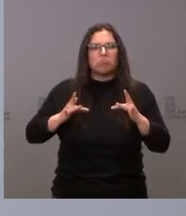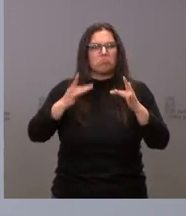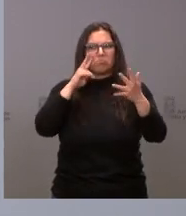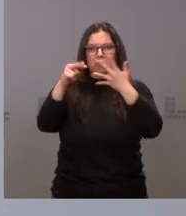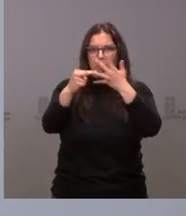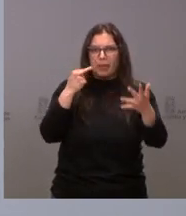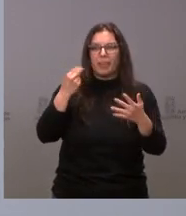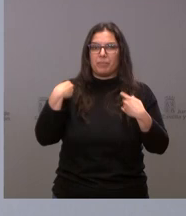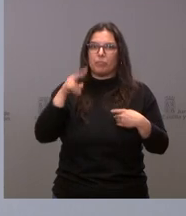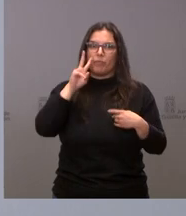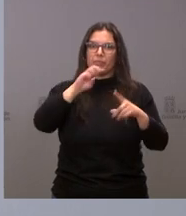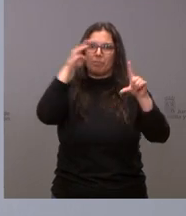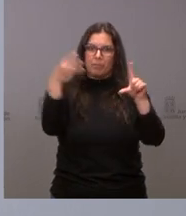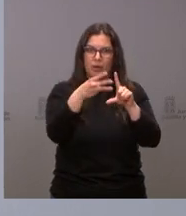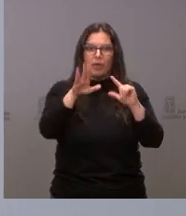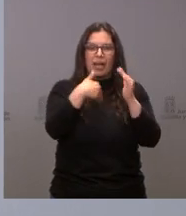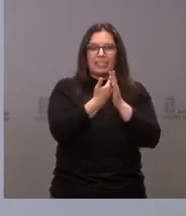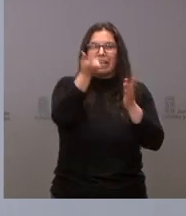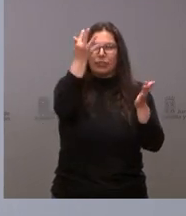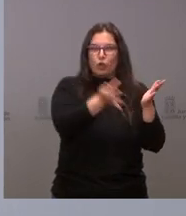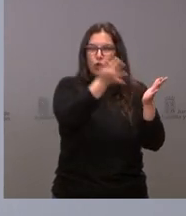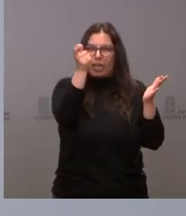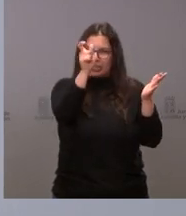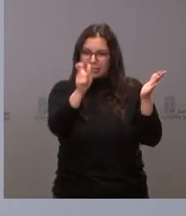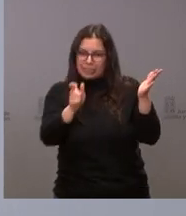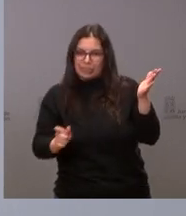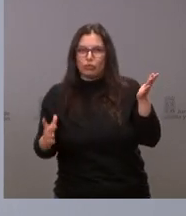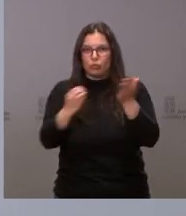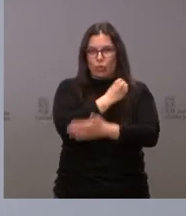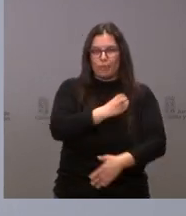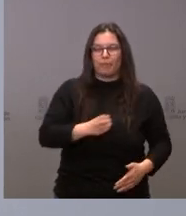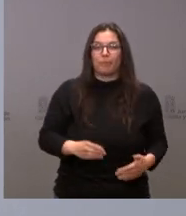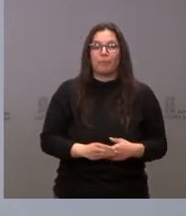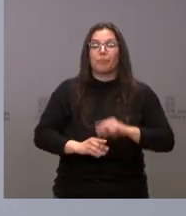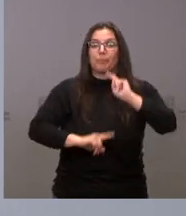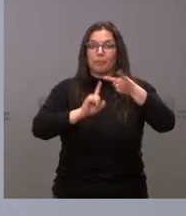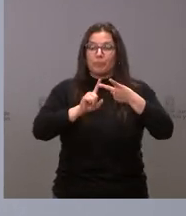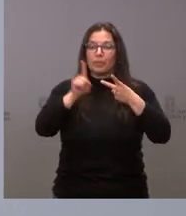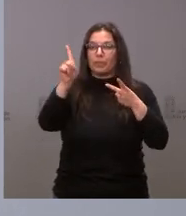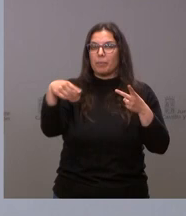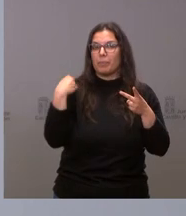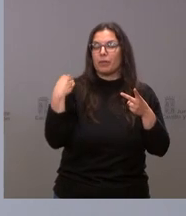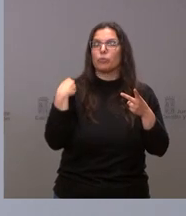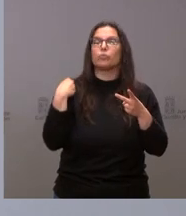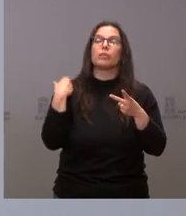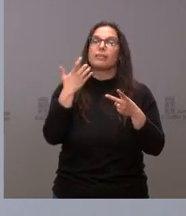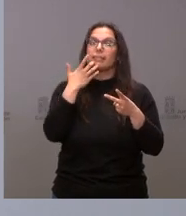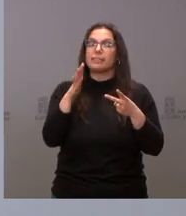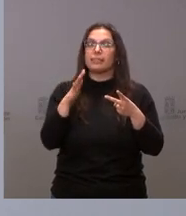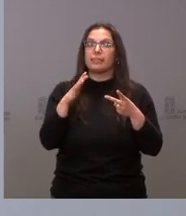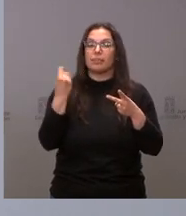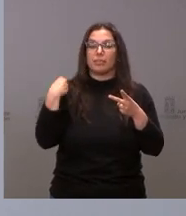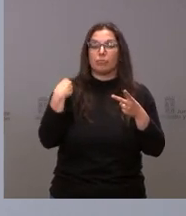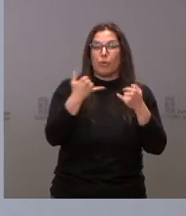través de esta página web hasta completar el total de los importes que habíamos comprometido y en segundo lugar planteaba si dentro de este eje